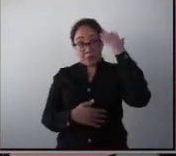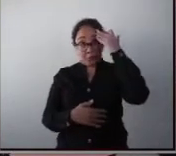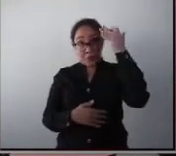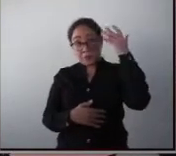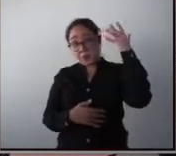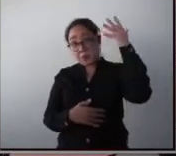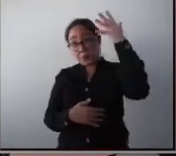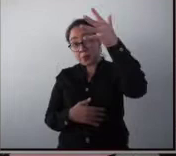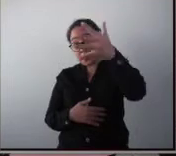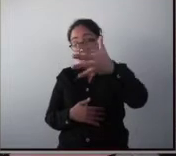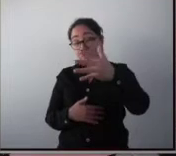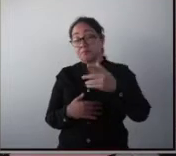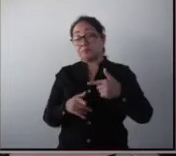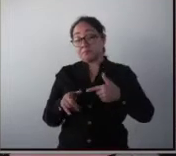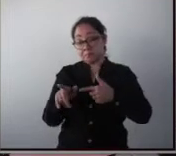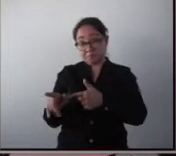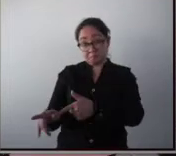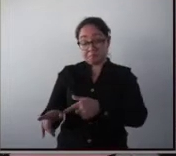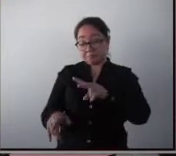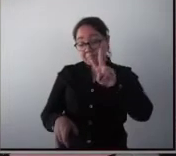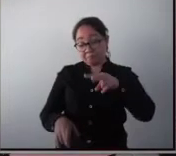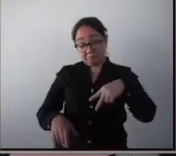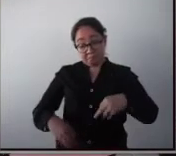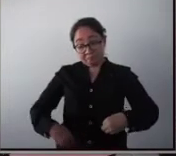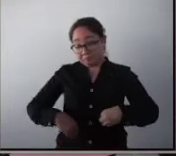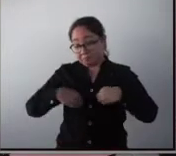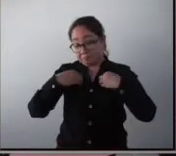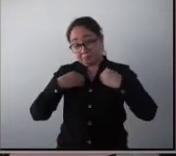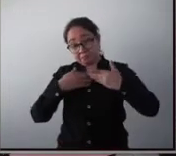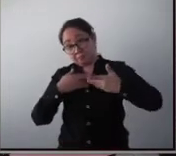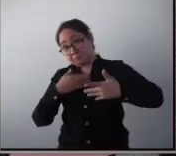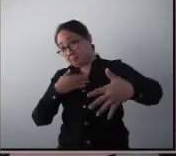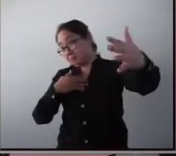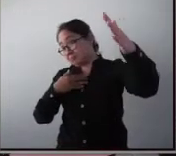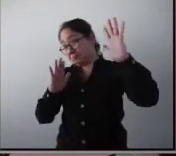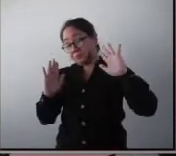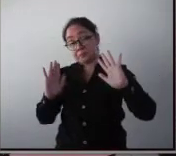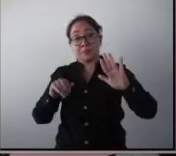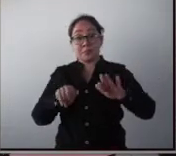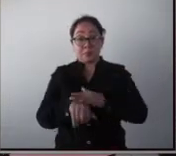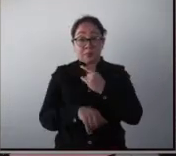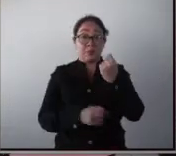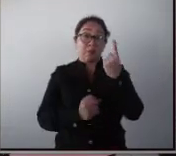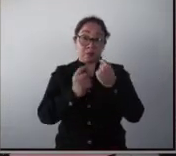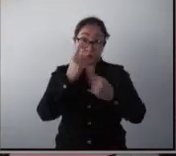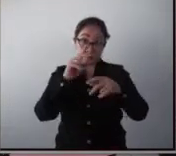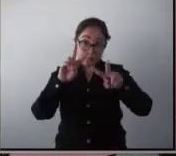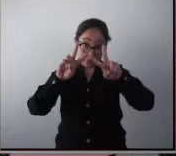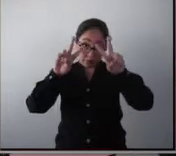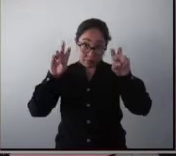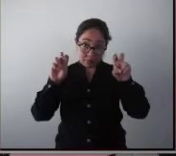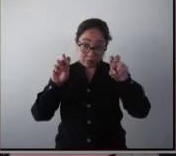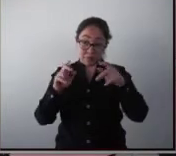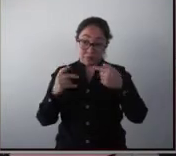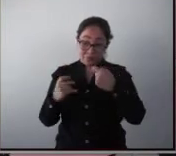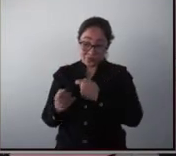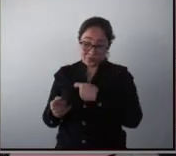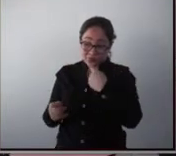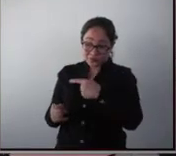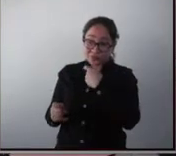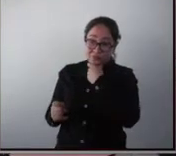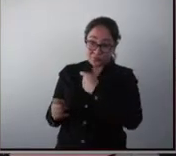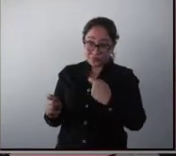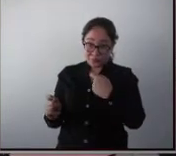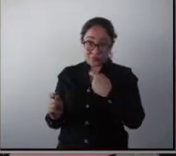vida, porque, pues en realidad, hay cuestiones que sí son permanentes en los niños, pero hay